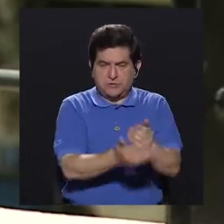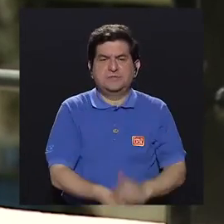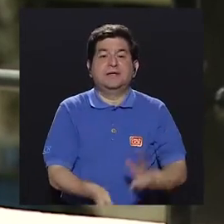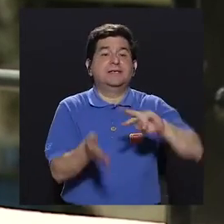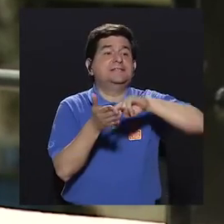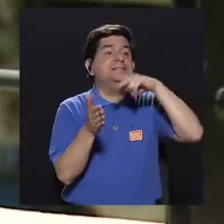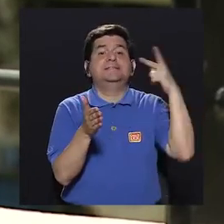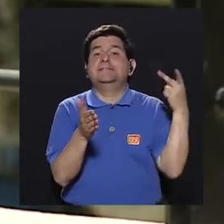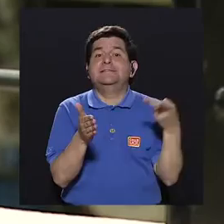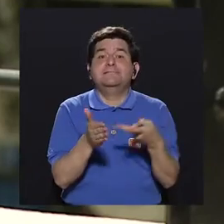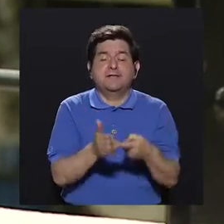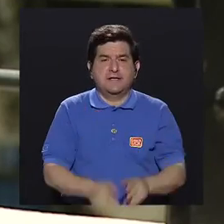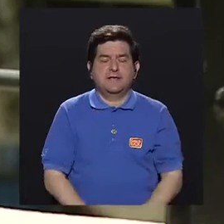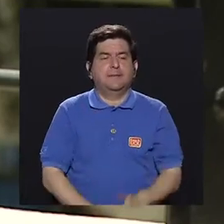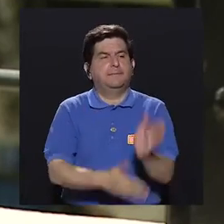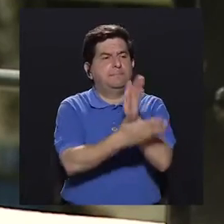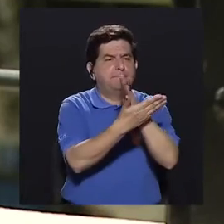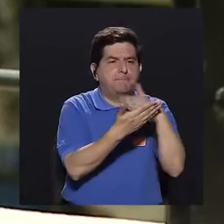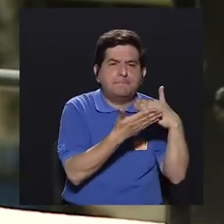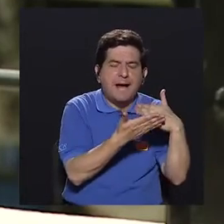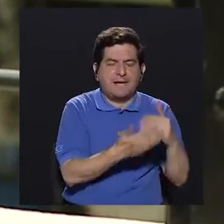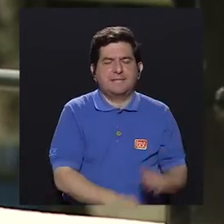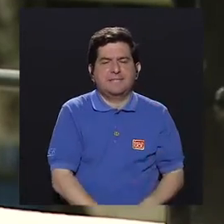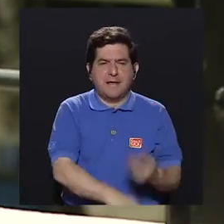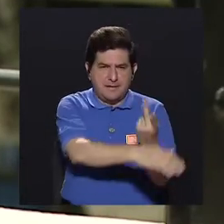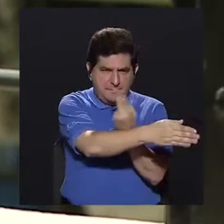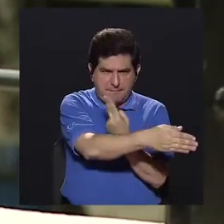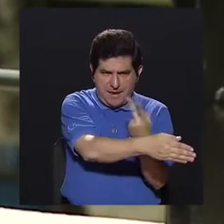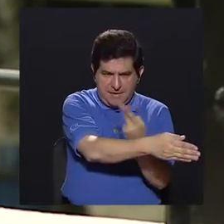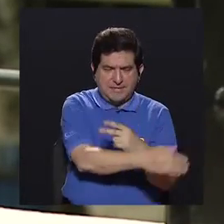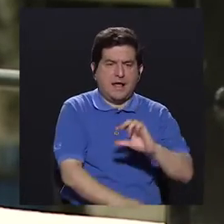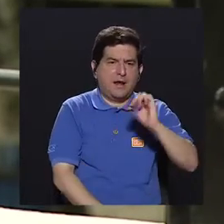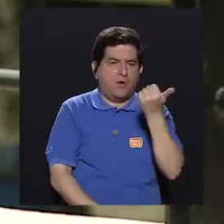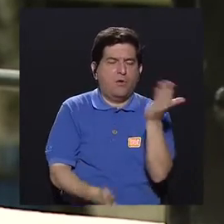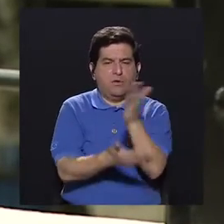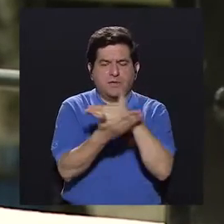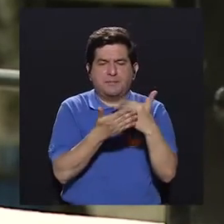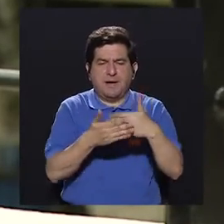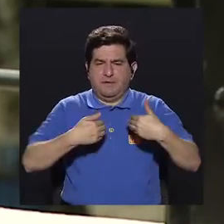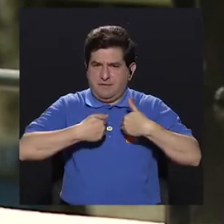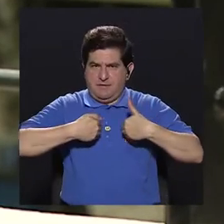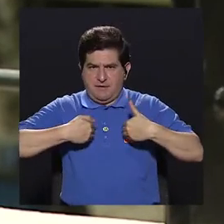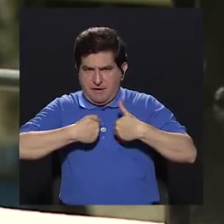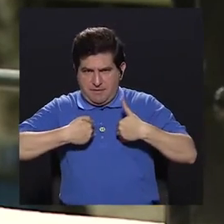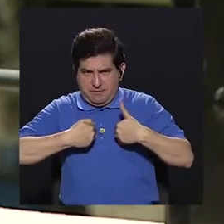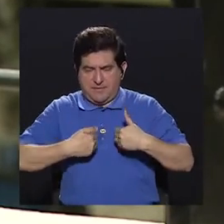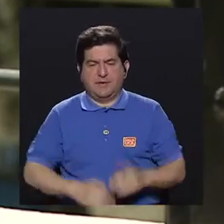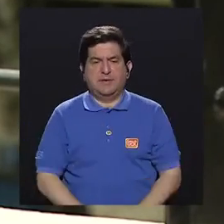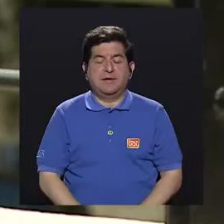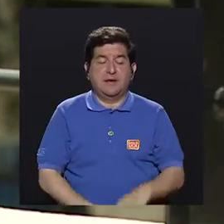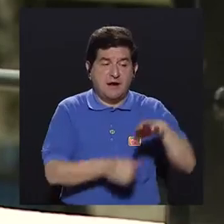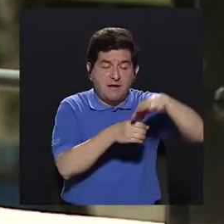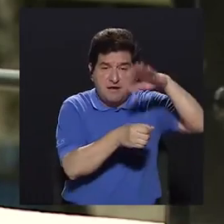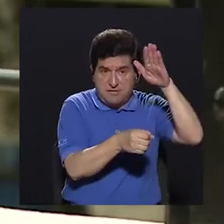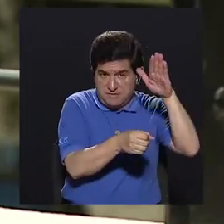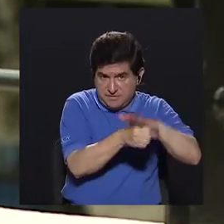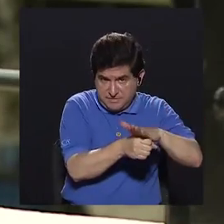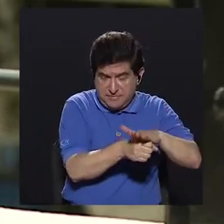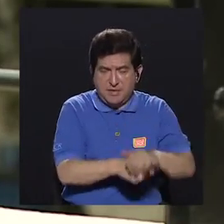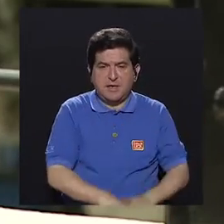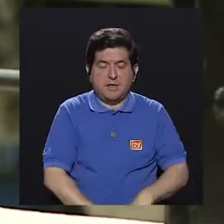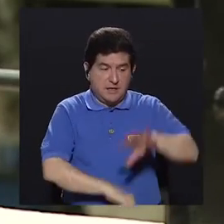¿verdad? Mixta quiere decir una parte de origen vegetal, otra parte de origen animal. Las semillas,